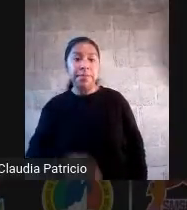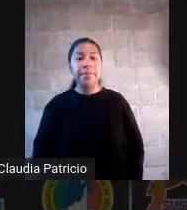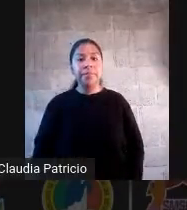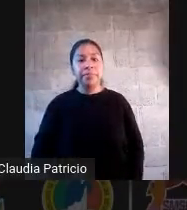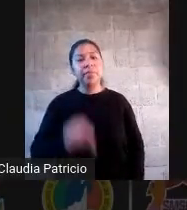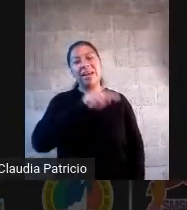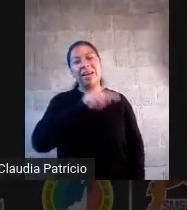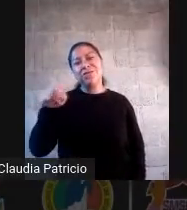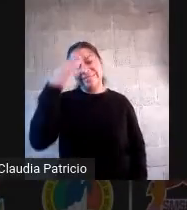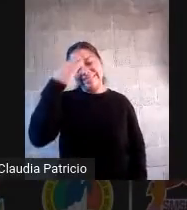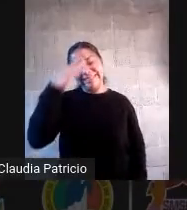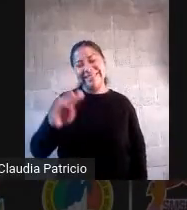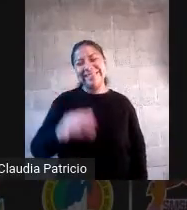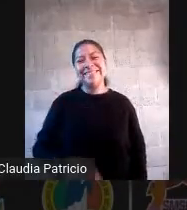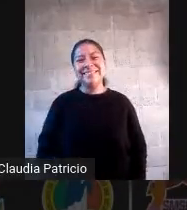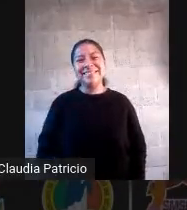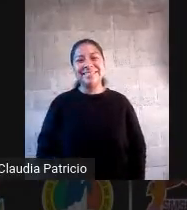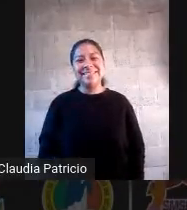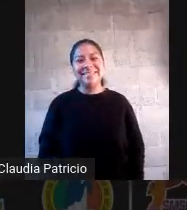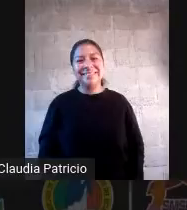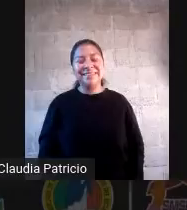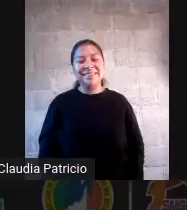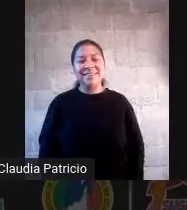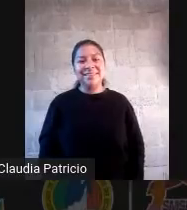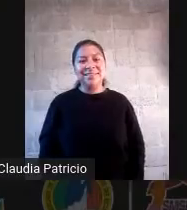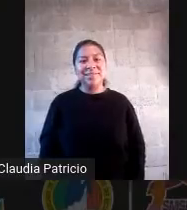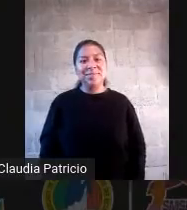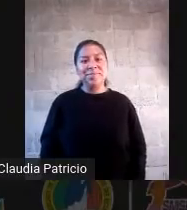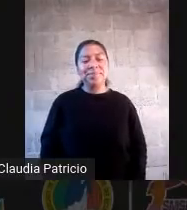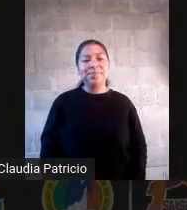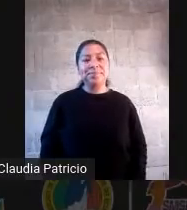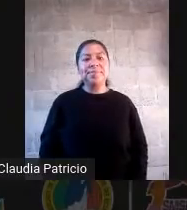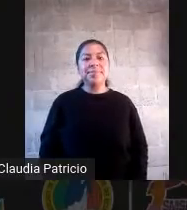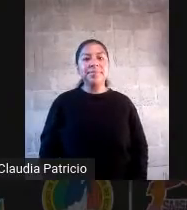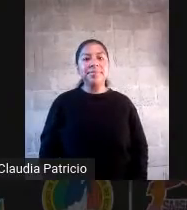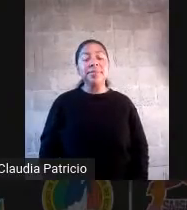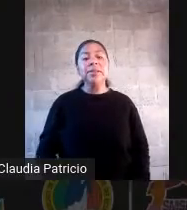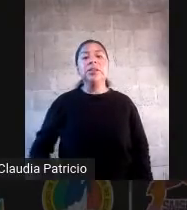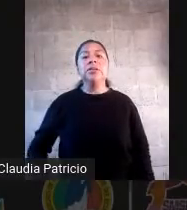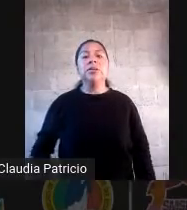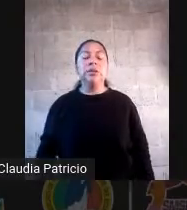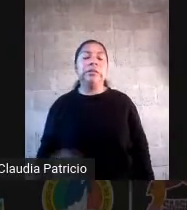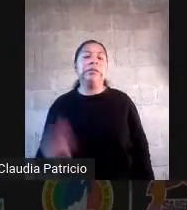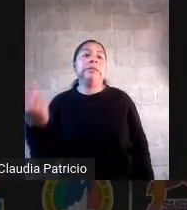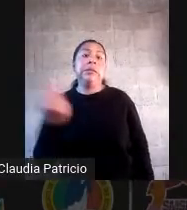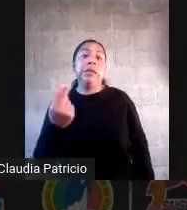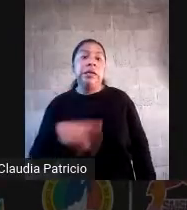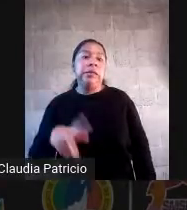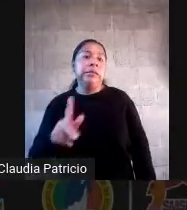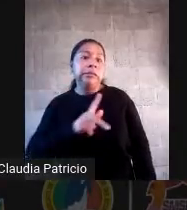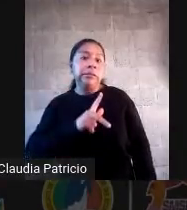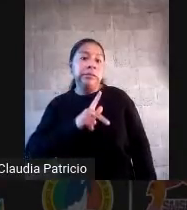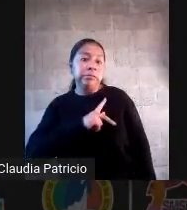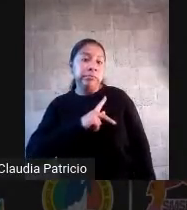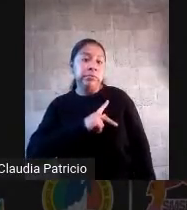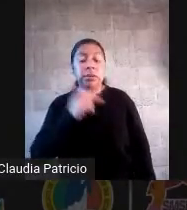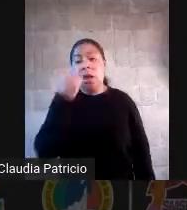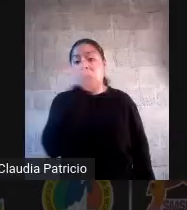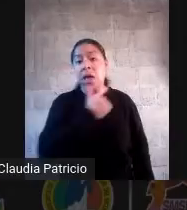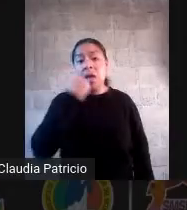lo menos que se merecen nuestros alumnos en estos tiempos de tanta confusión, es por lo menos instrumentos